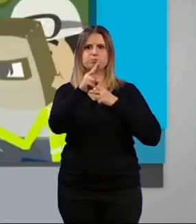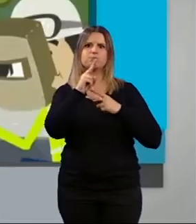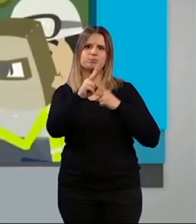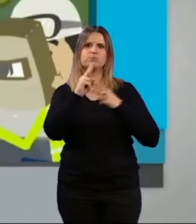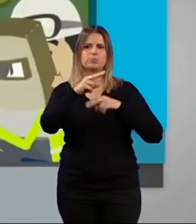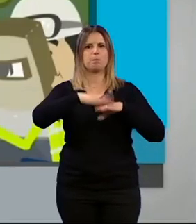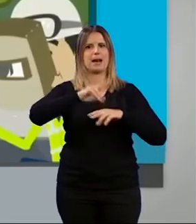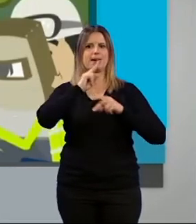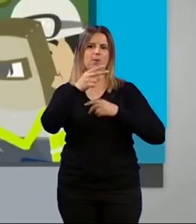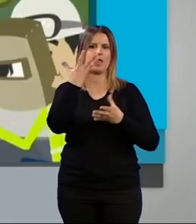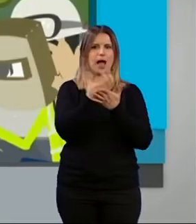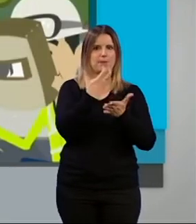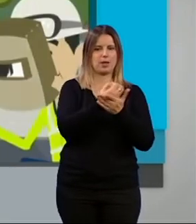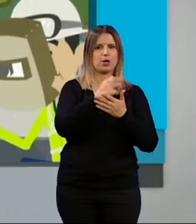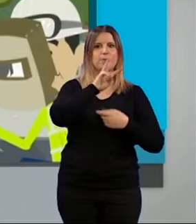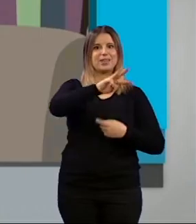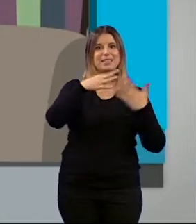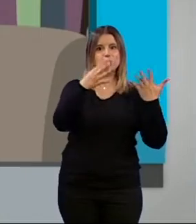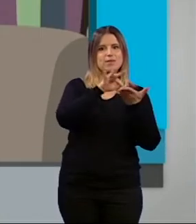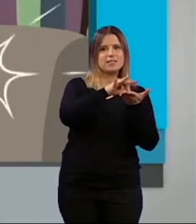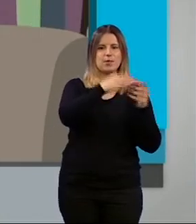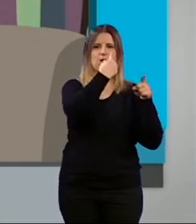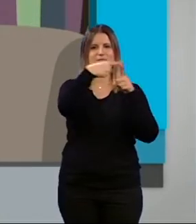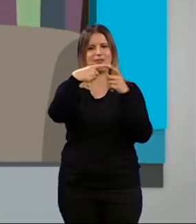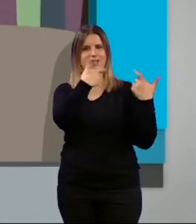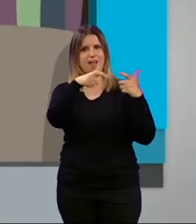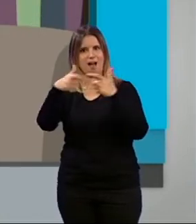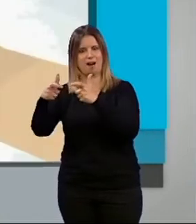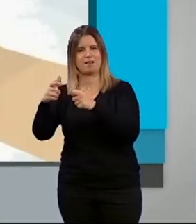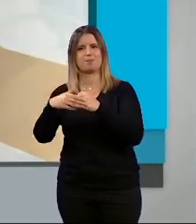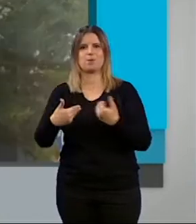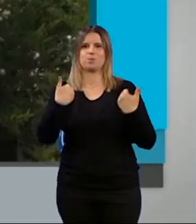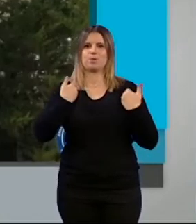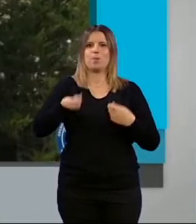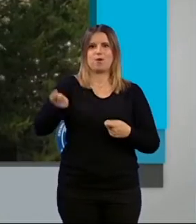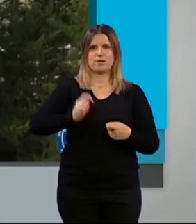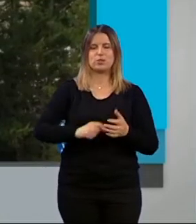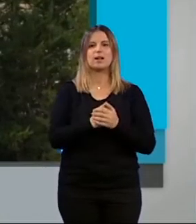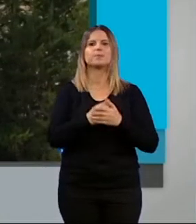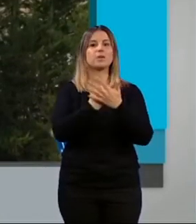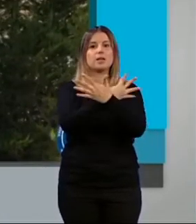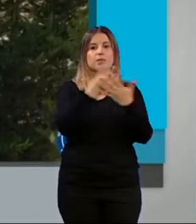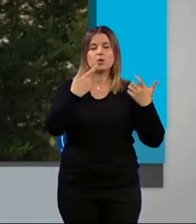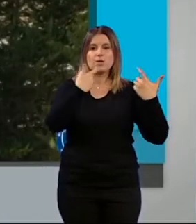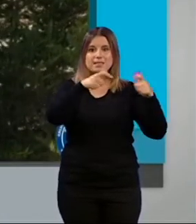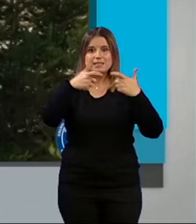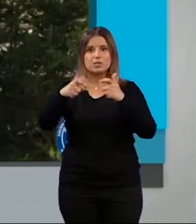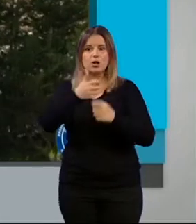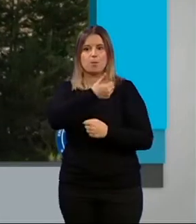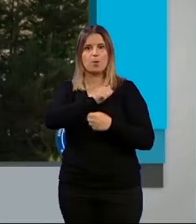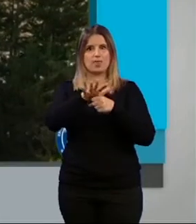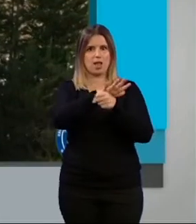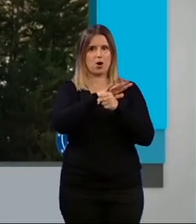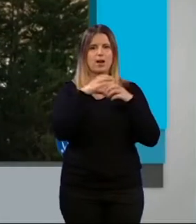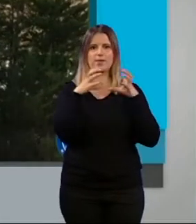Mejora, pertenecientes a 39 servicios de distintas áreas municipales. Las 19 secciones con las que cuenta la Policía Local de